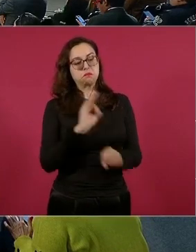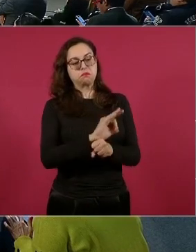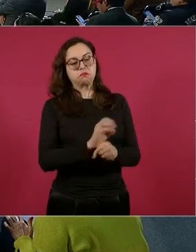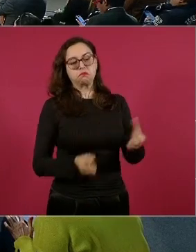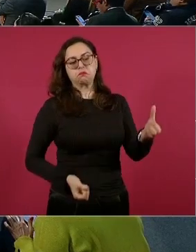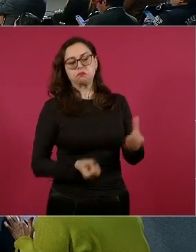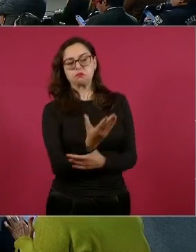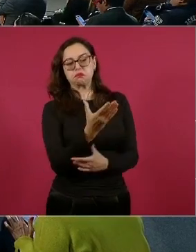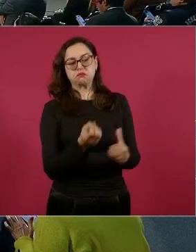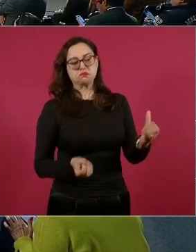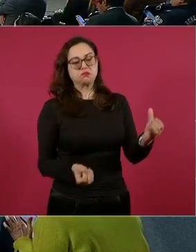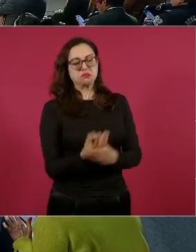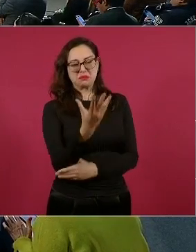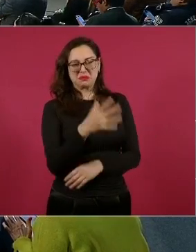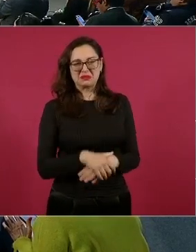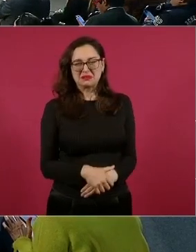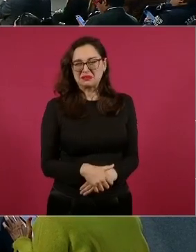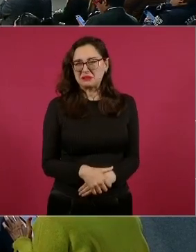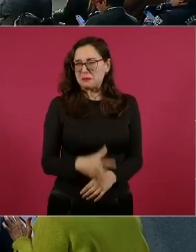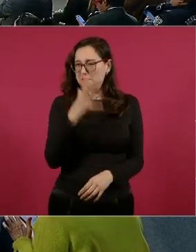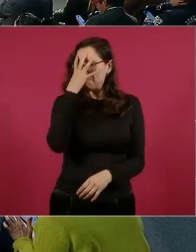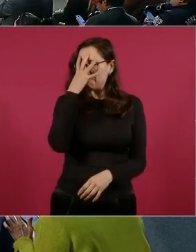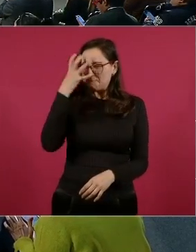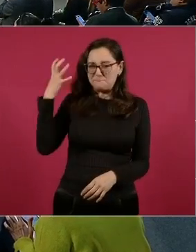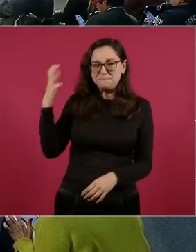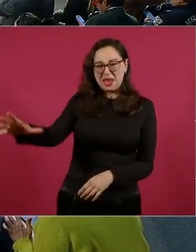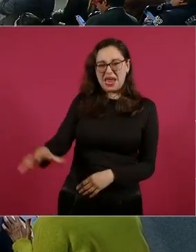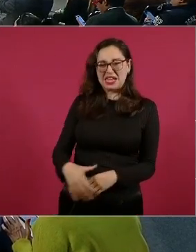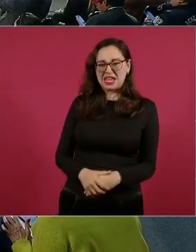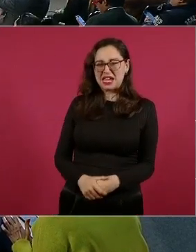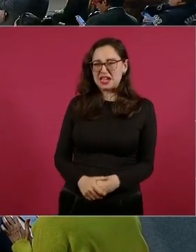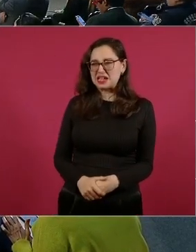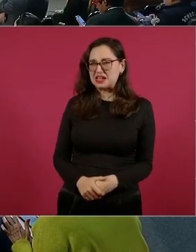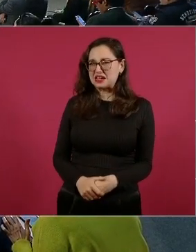Es la lámina del sabadazo.